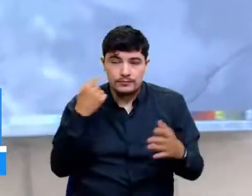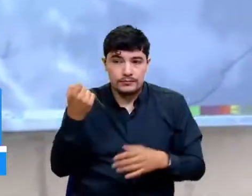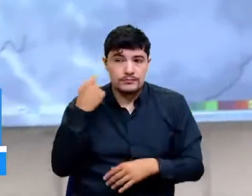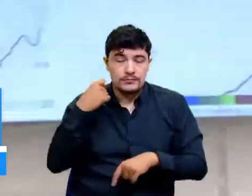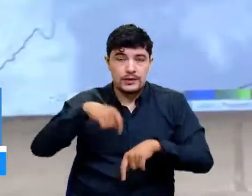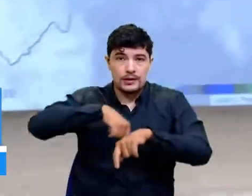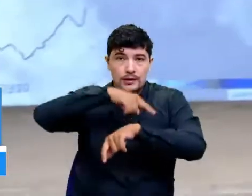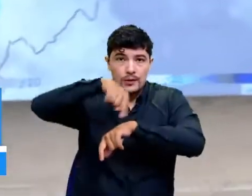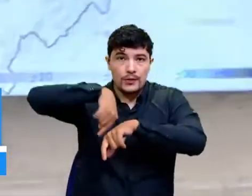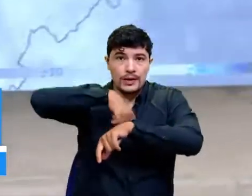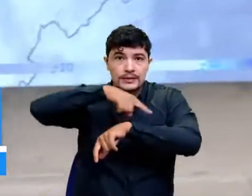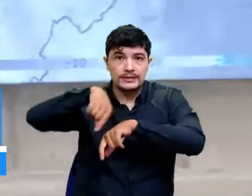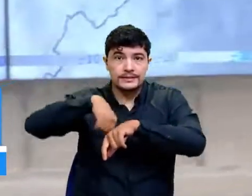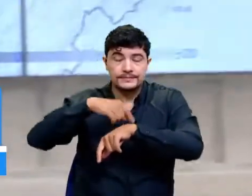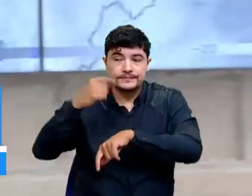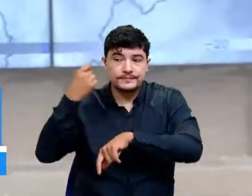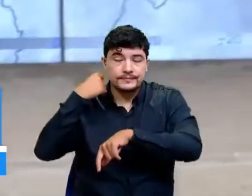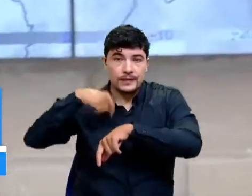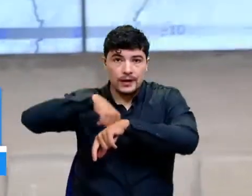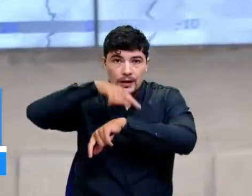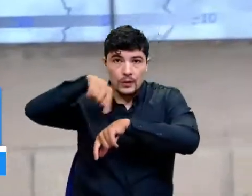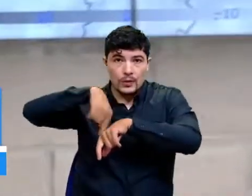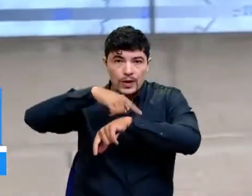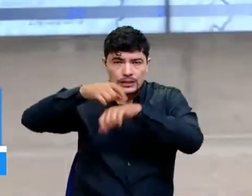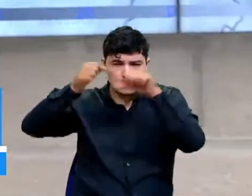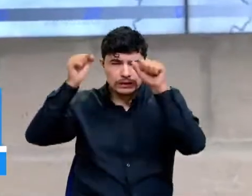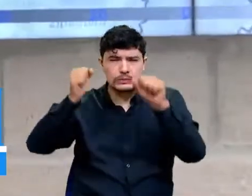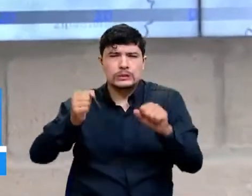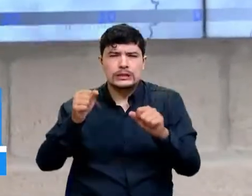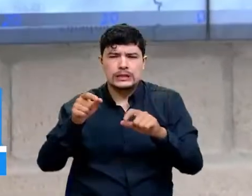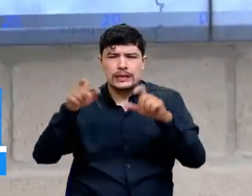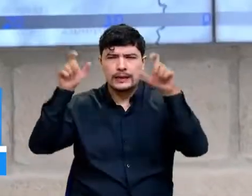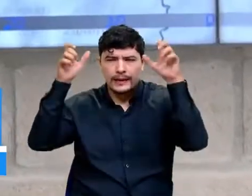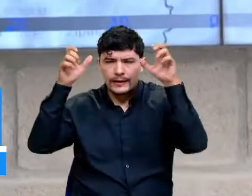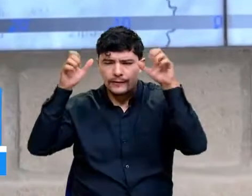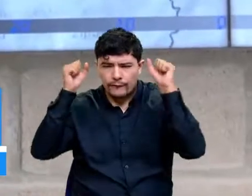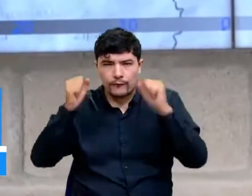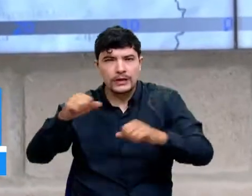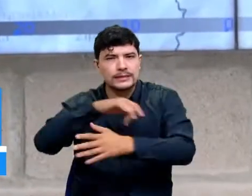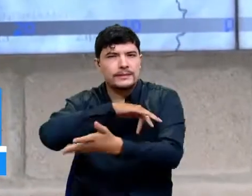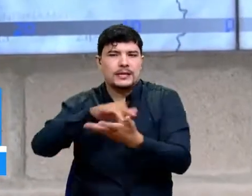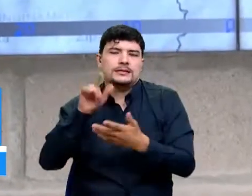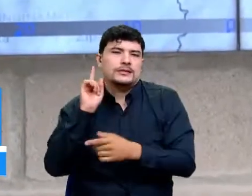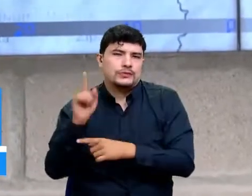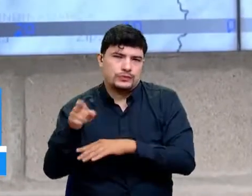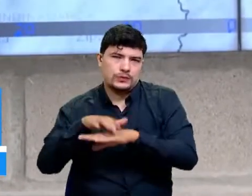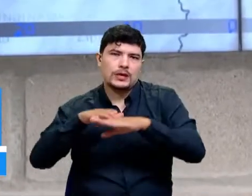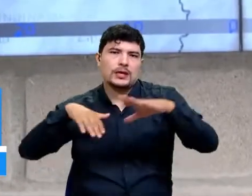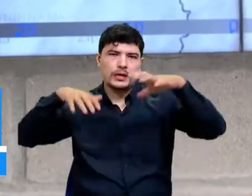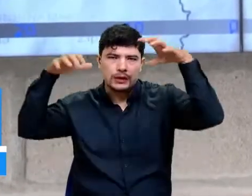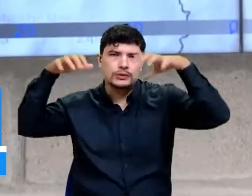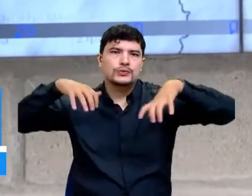últimas horas se presentaron varias emergencias en diferentes municipios a causa de las lluvias.